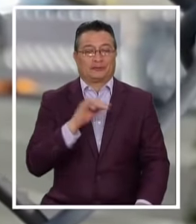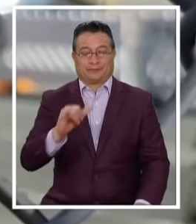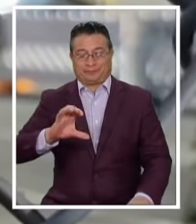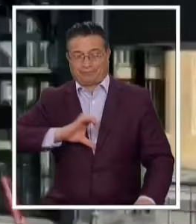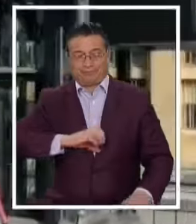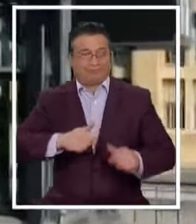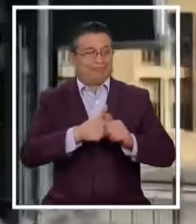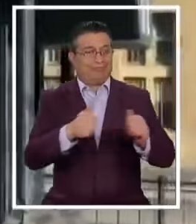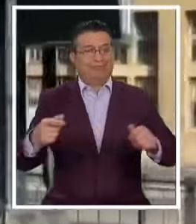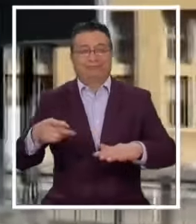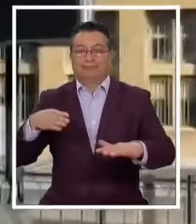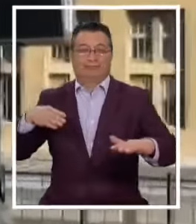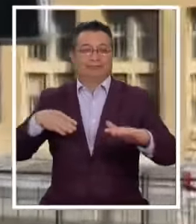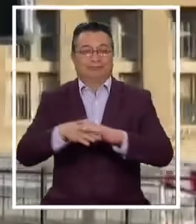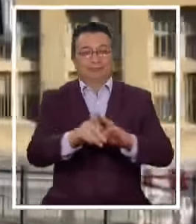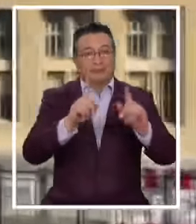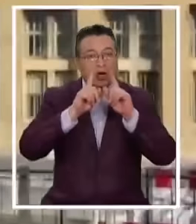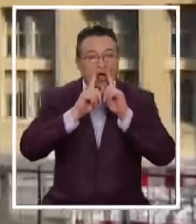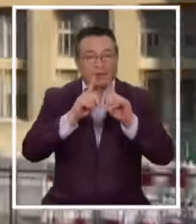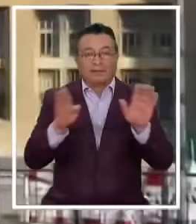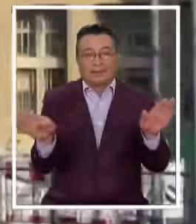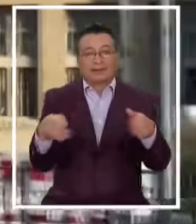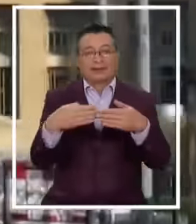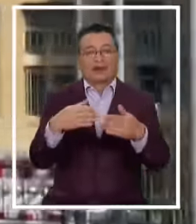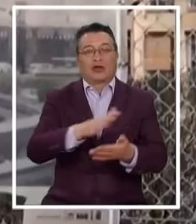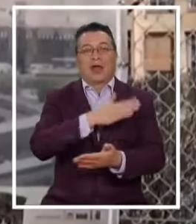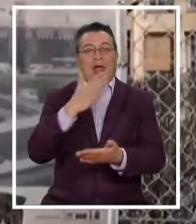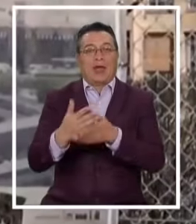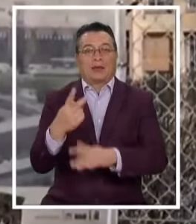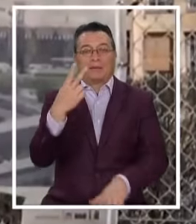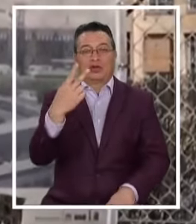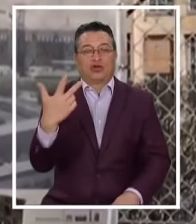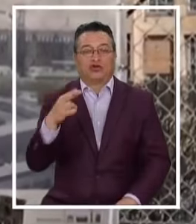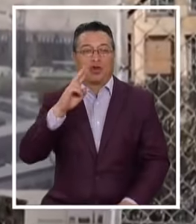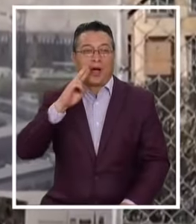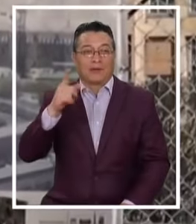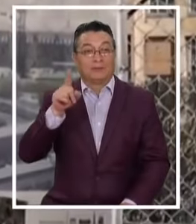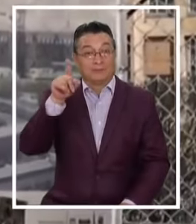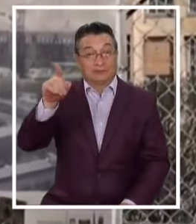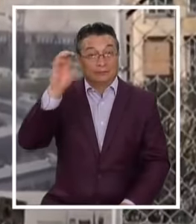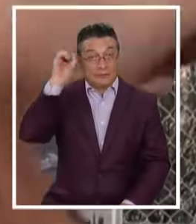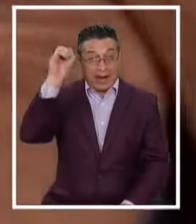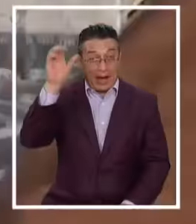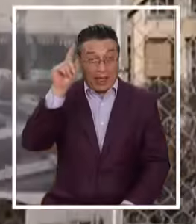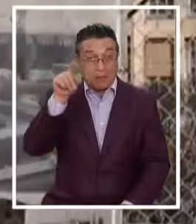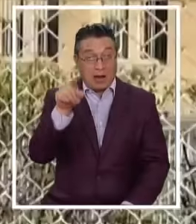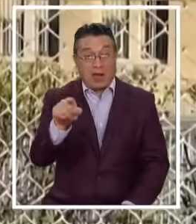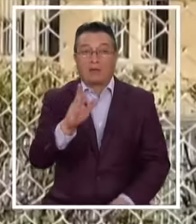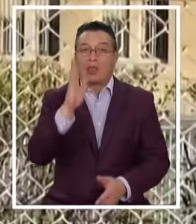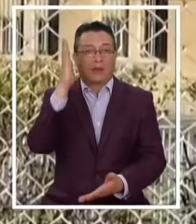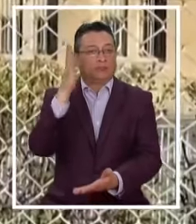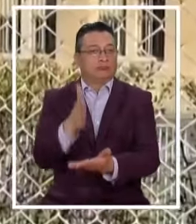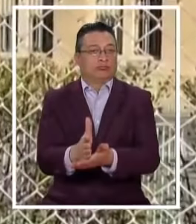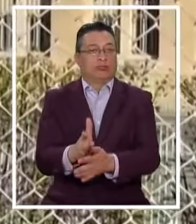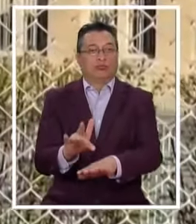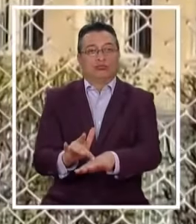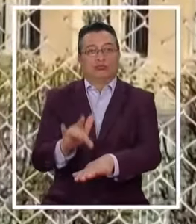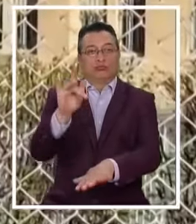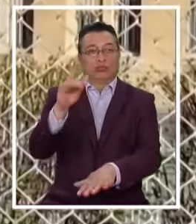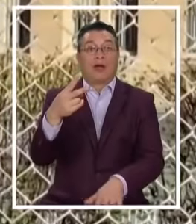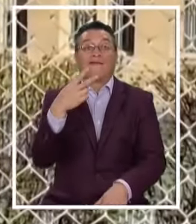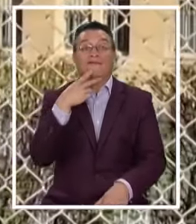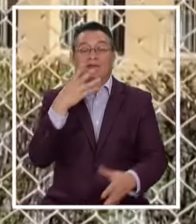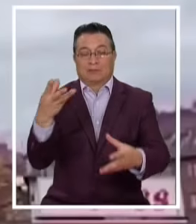técnico Se trasladaron A un alojamiento Cerrado hasta el 28 de abril Porque allá en Alemania Eso es lo que se exige Vivirán